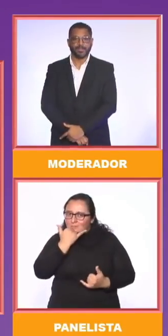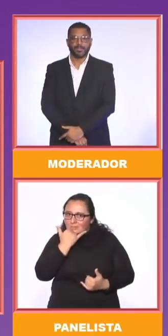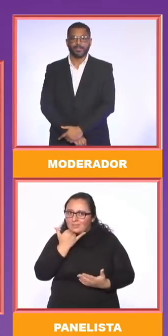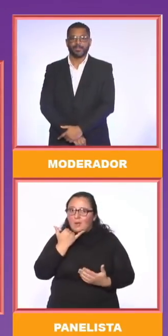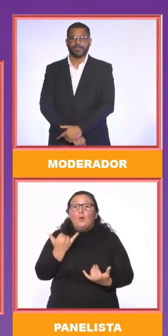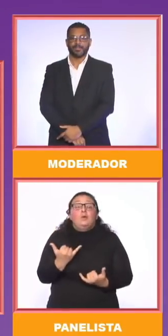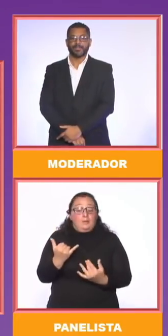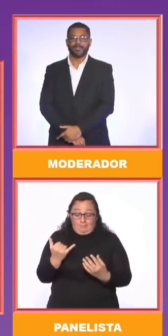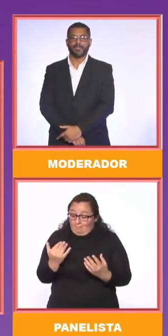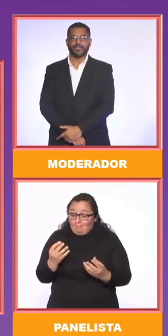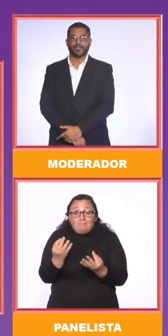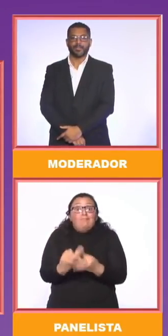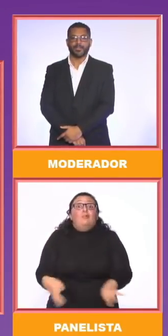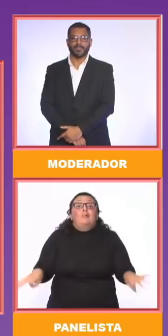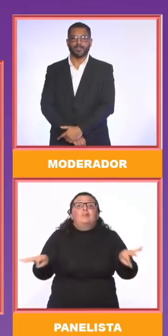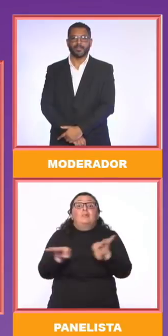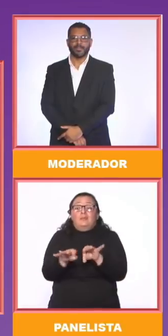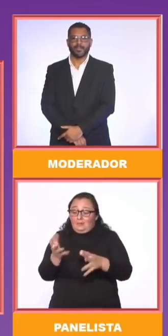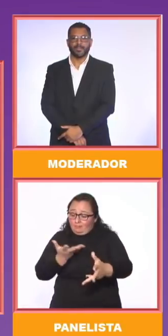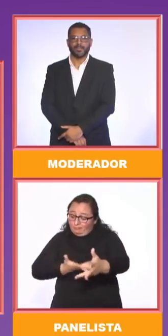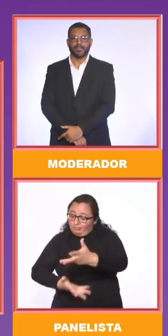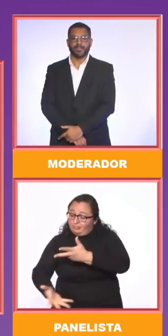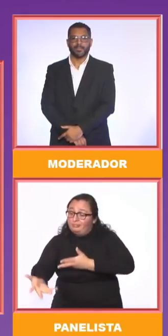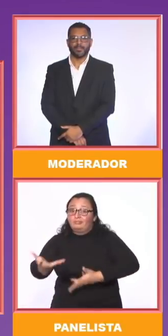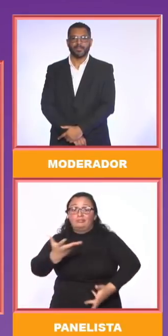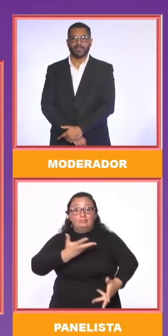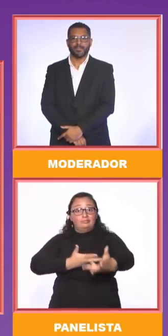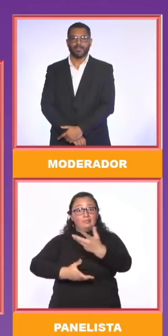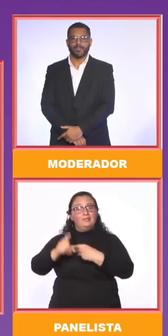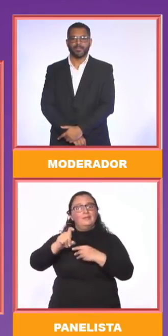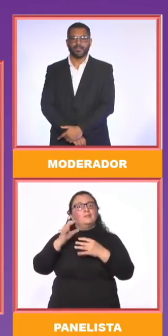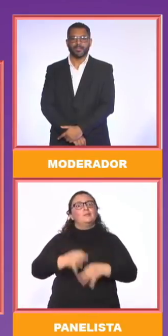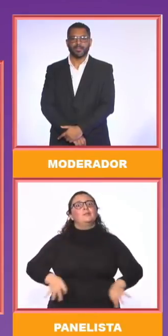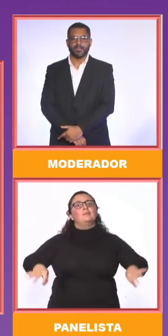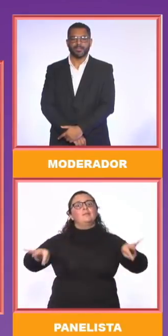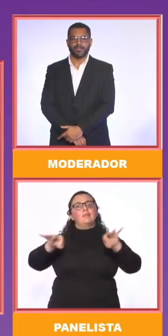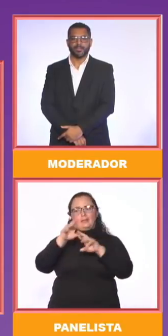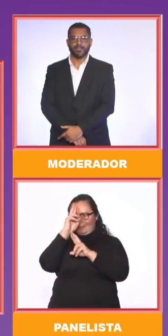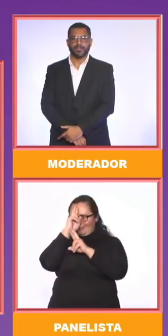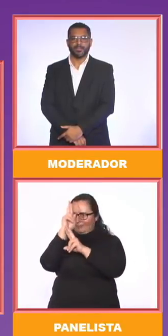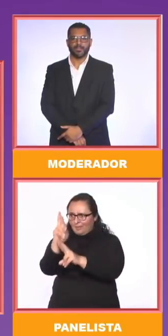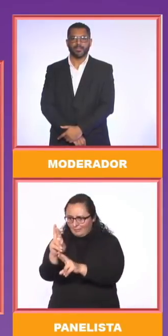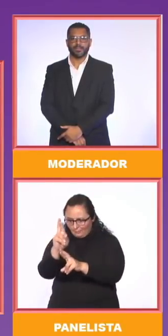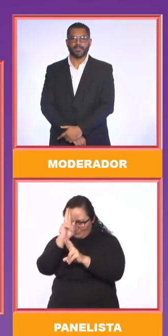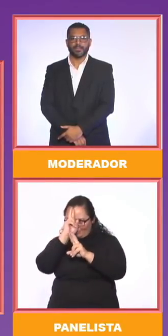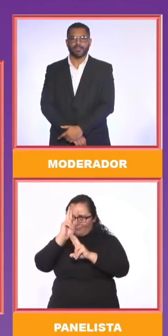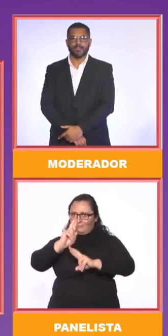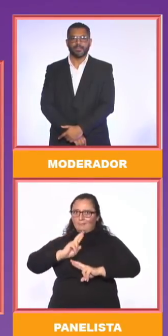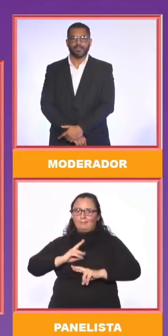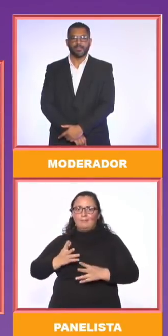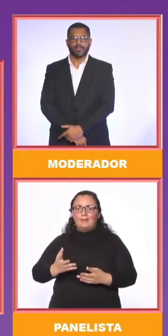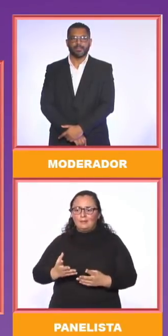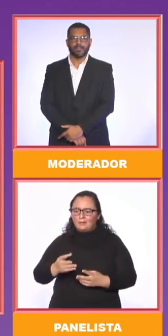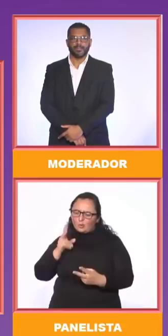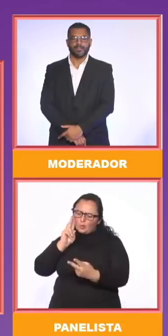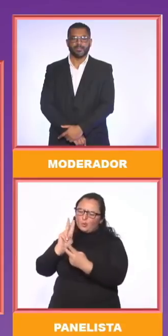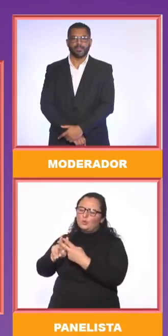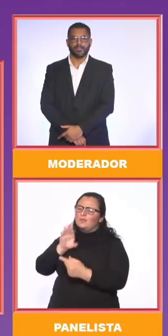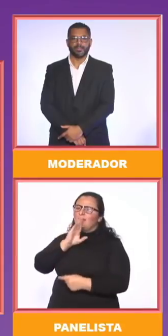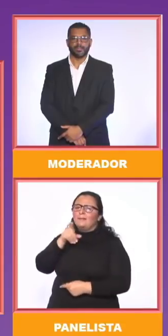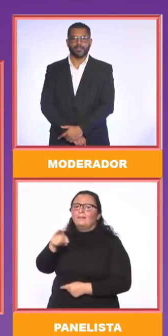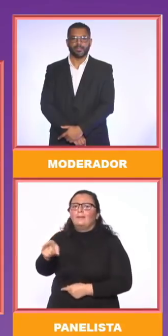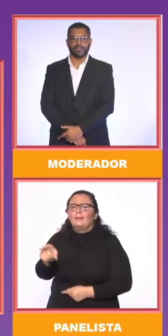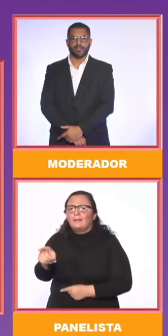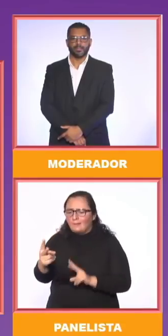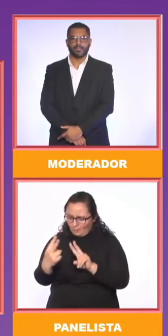convivencia. Necesitamos respetarnos. Necesitamos respetar la diferencia. Necesitamos conocernos. O este